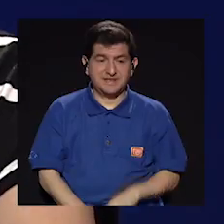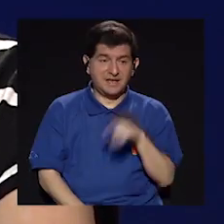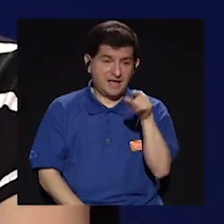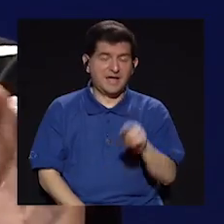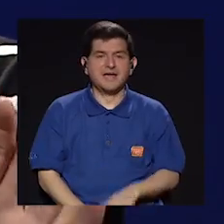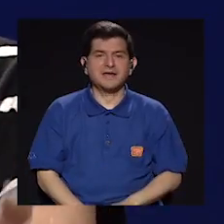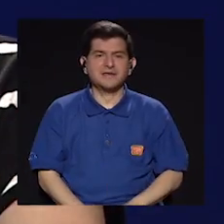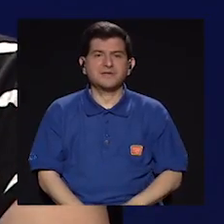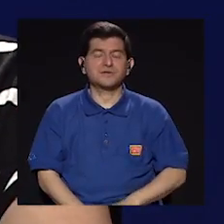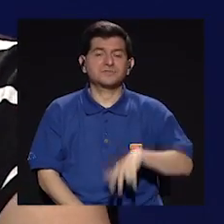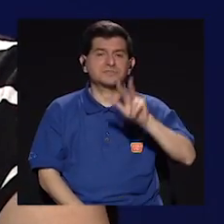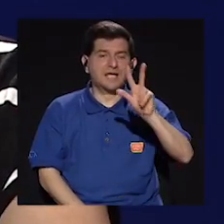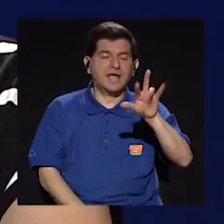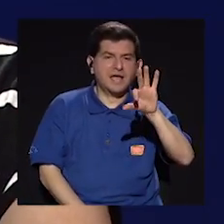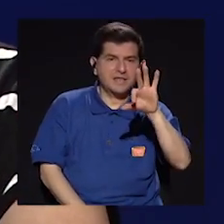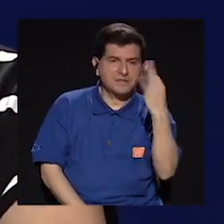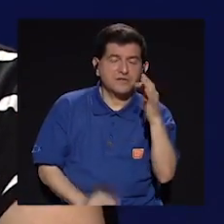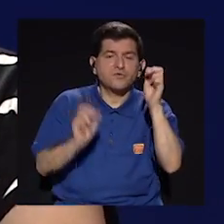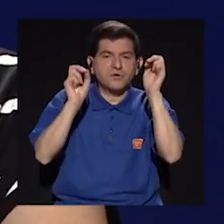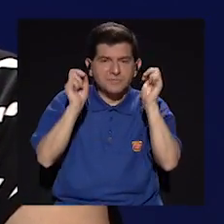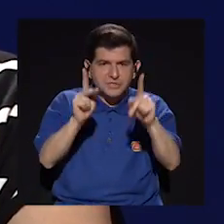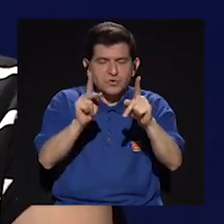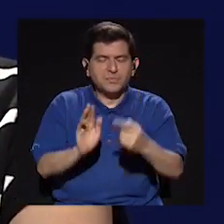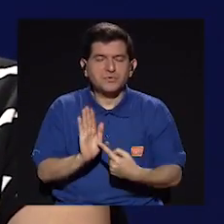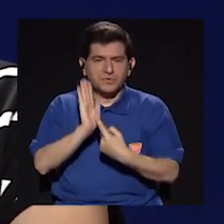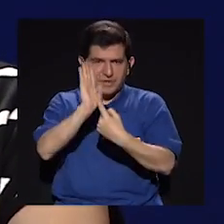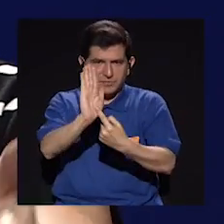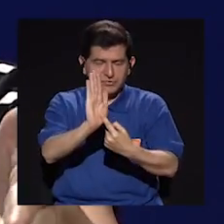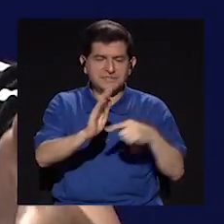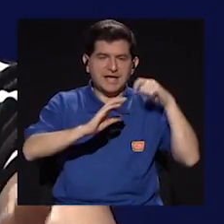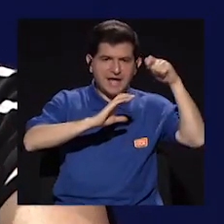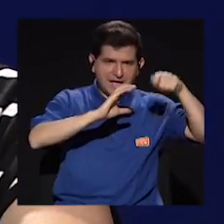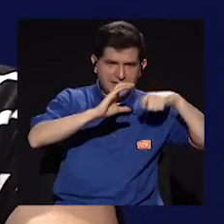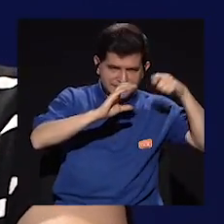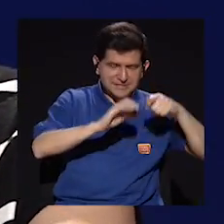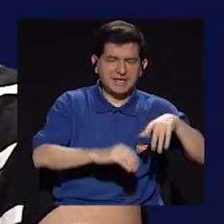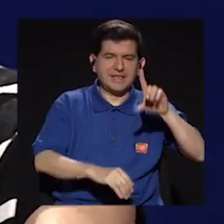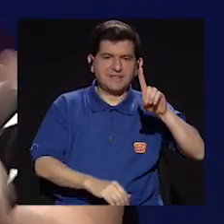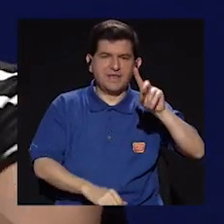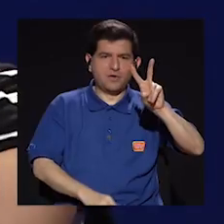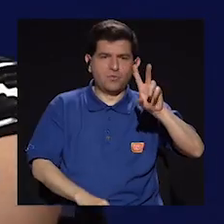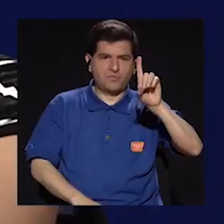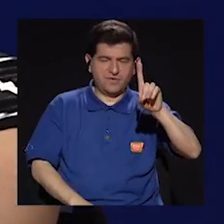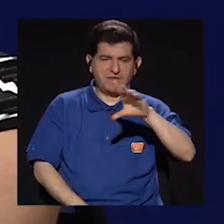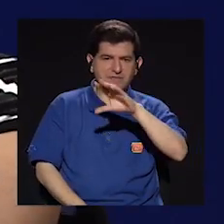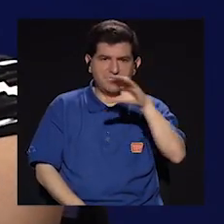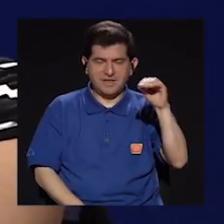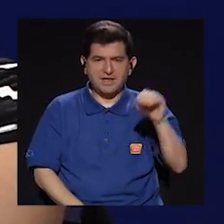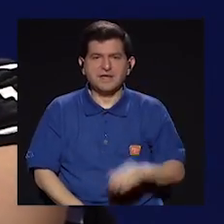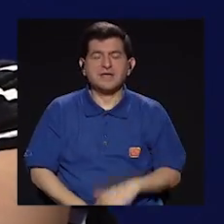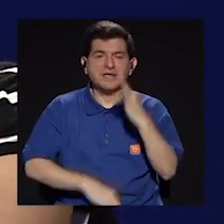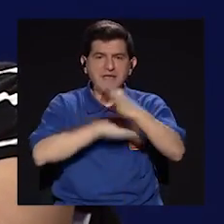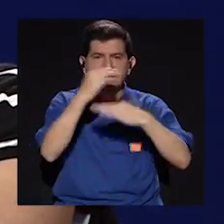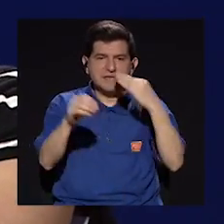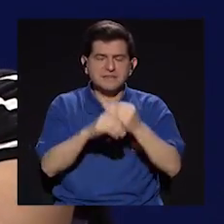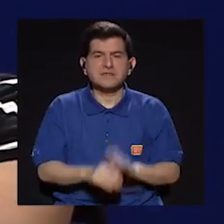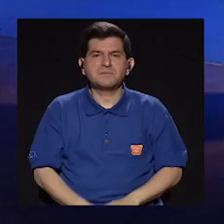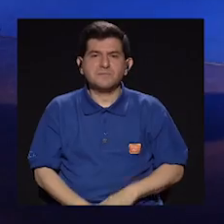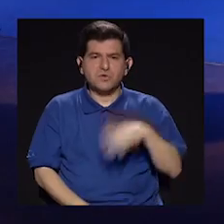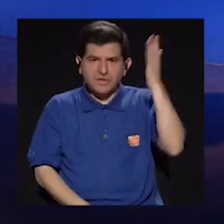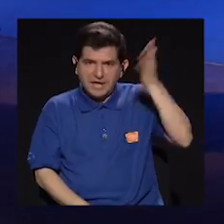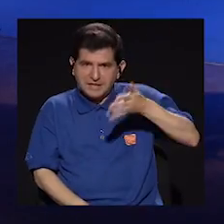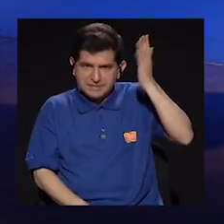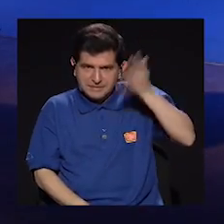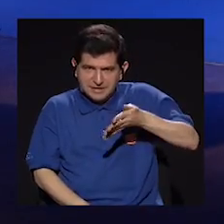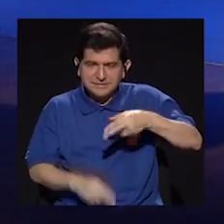estrenaban en los tres medios viables, digamos, como en el cine, DVDs y... Como un tipo streaming. Ajá.